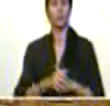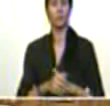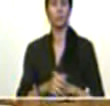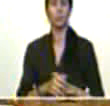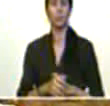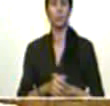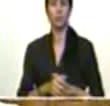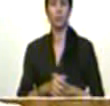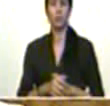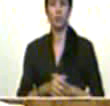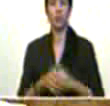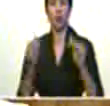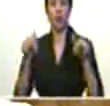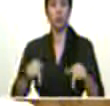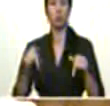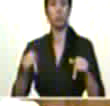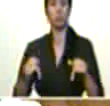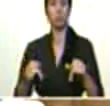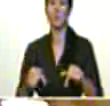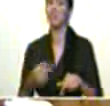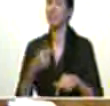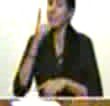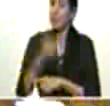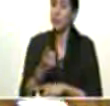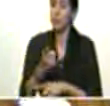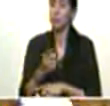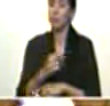que estamos obligados a dar a un salto